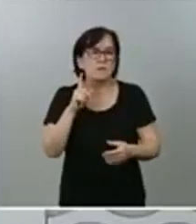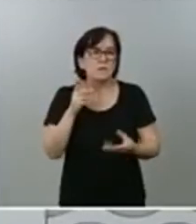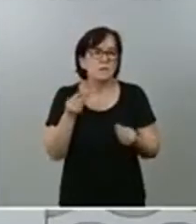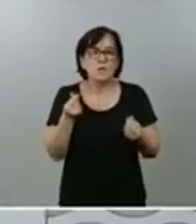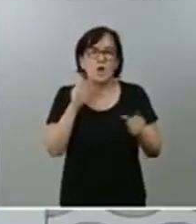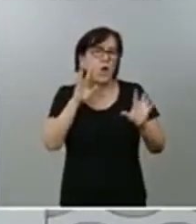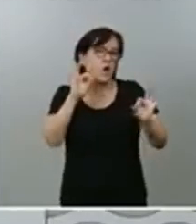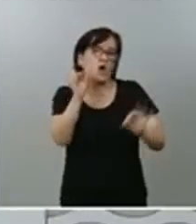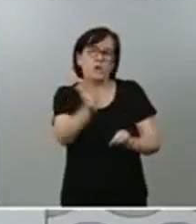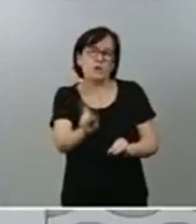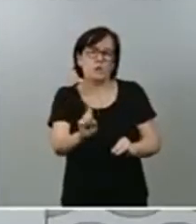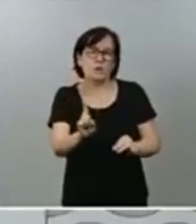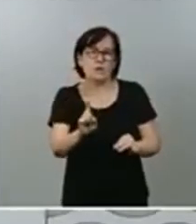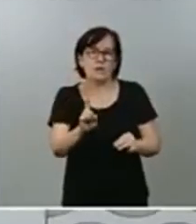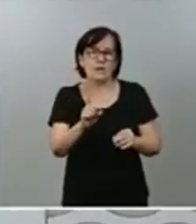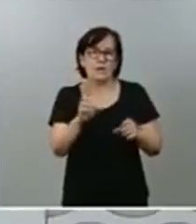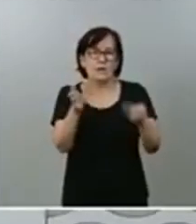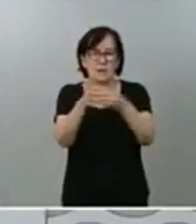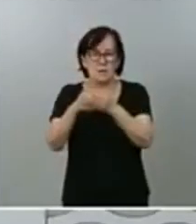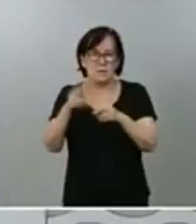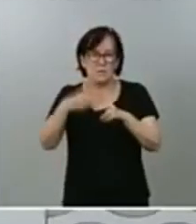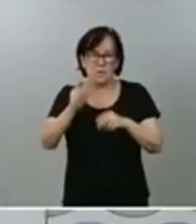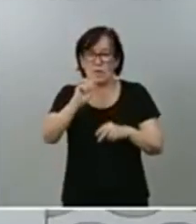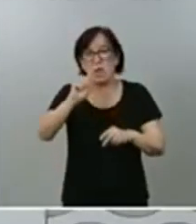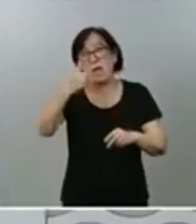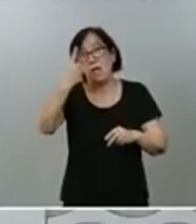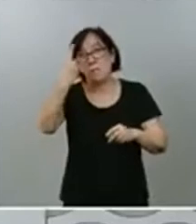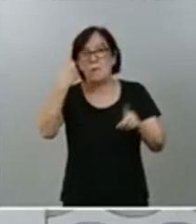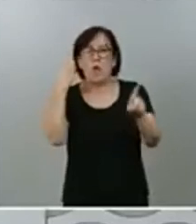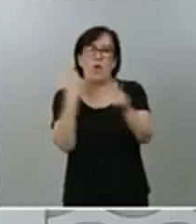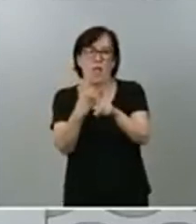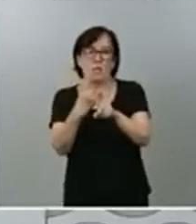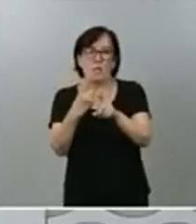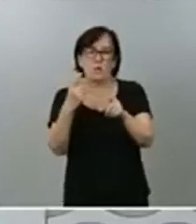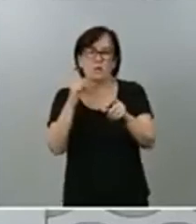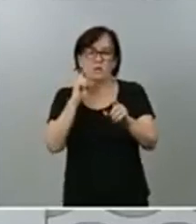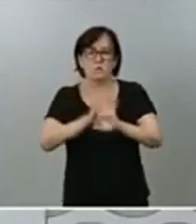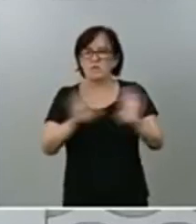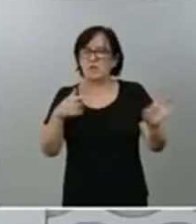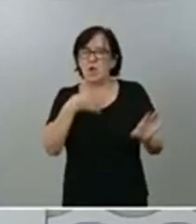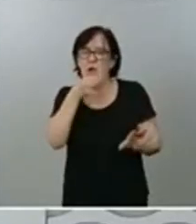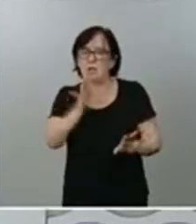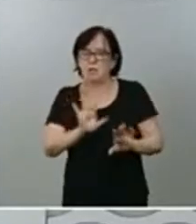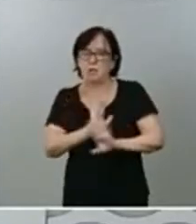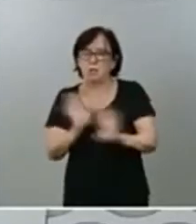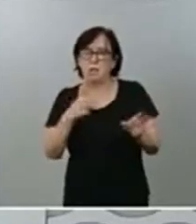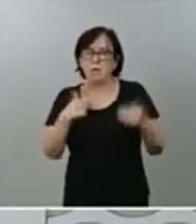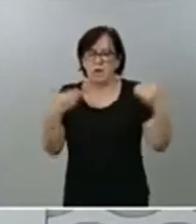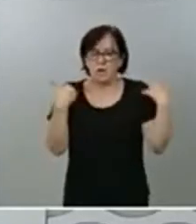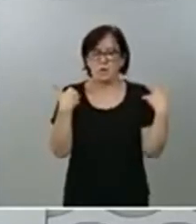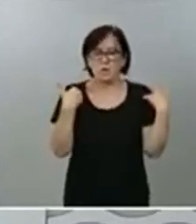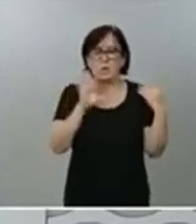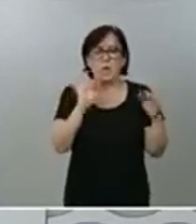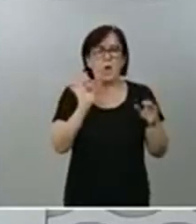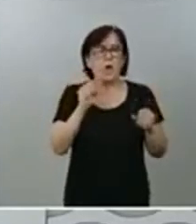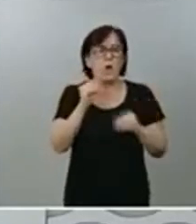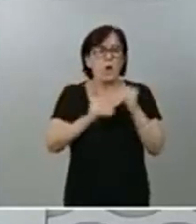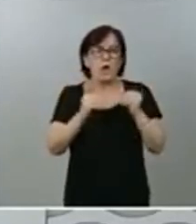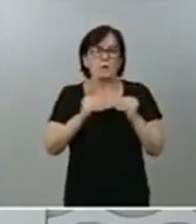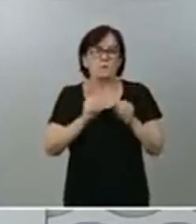que ningún partido, y sobre todo el principal de la oposición, dimita de esa responsabilidad o directamente se dé de baja.